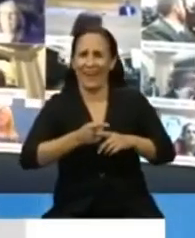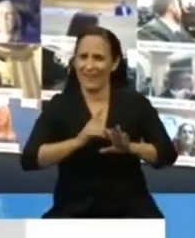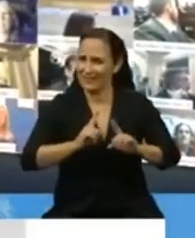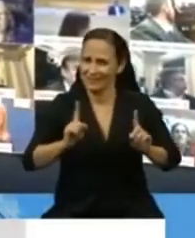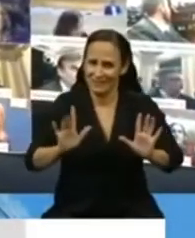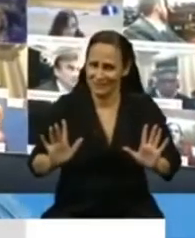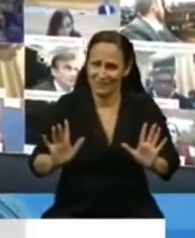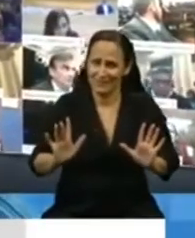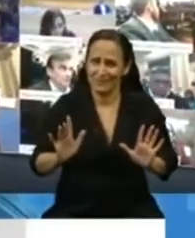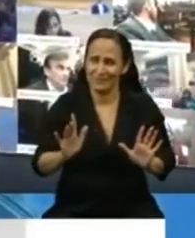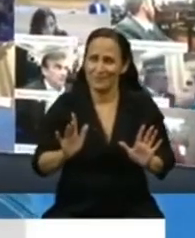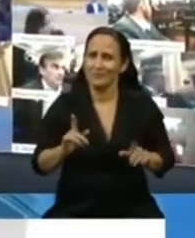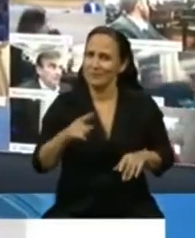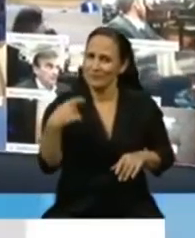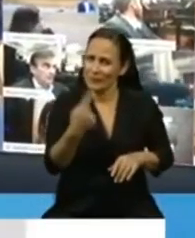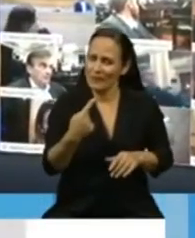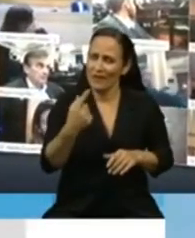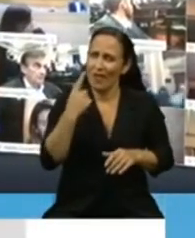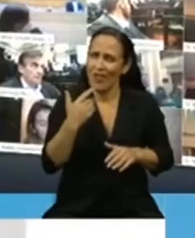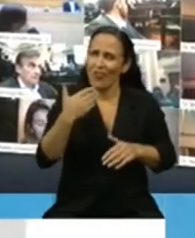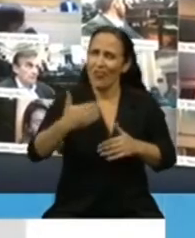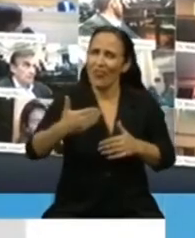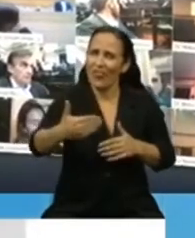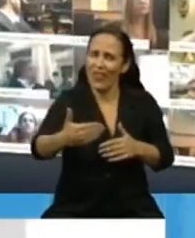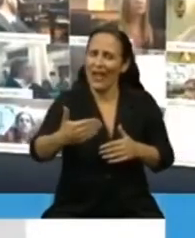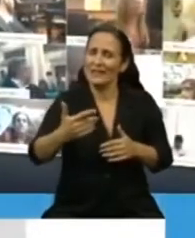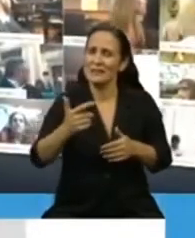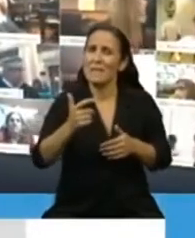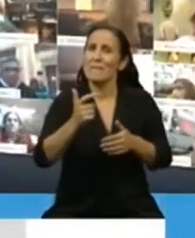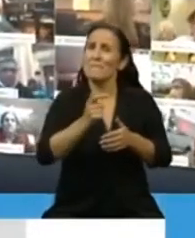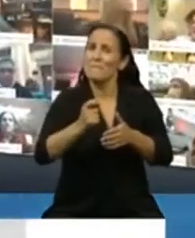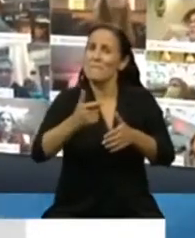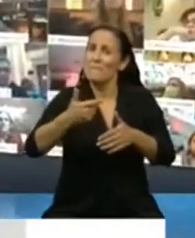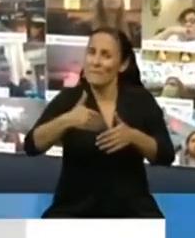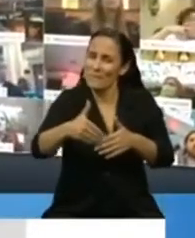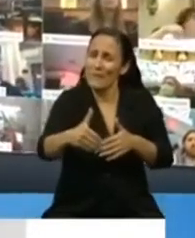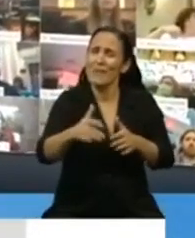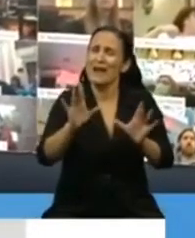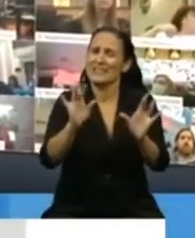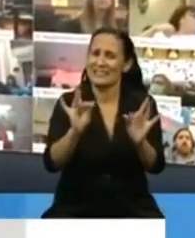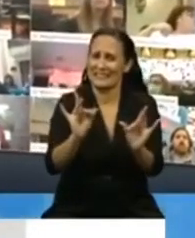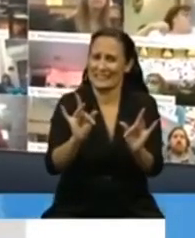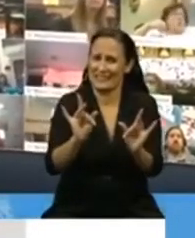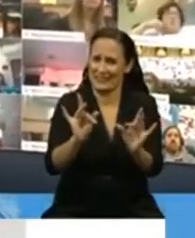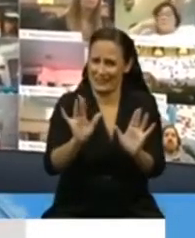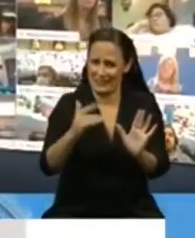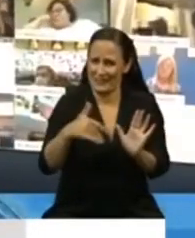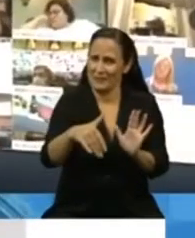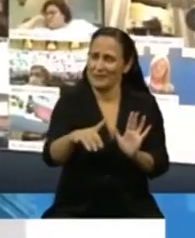que tenemos días y diría meses difíciles y complicados por delante.